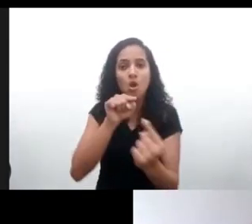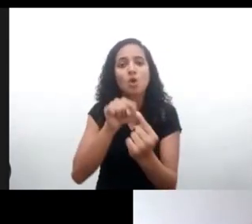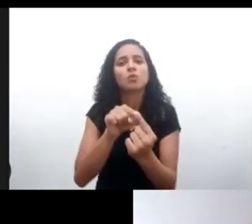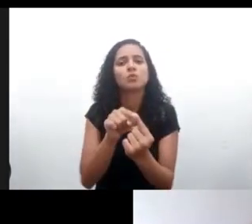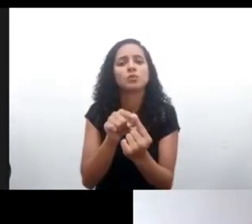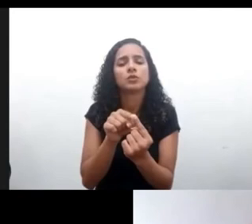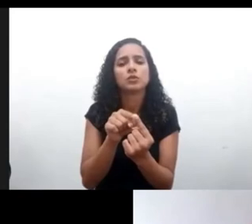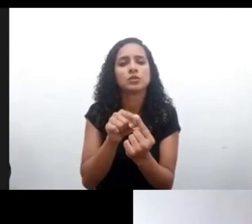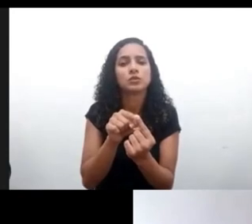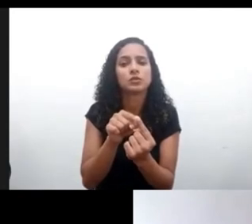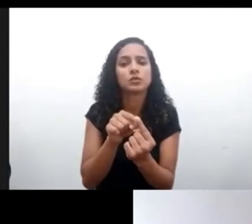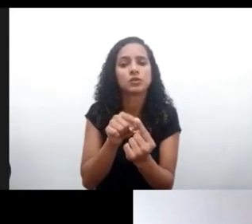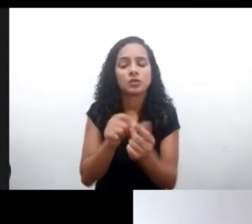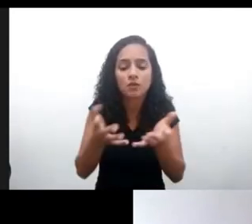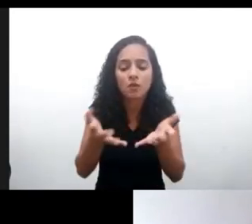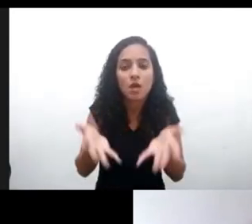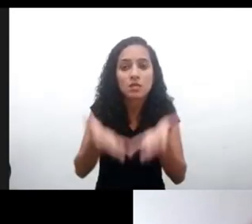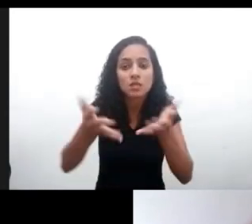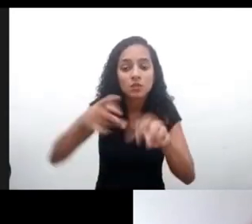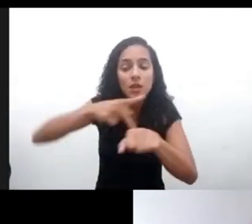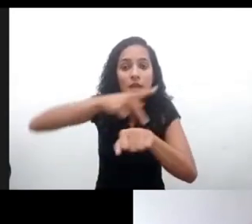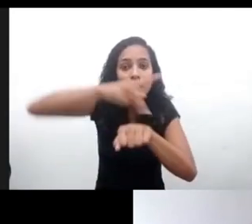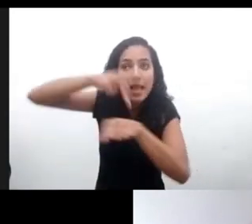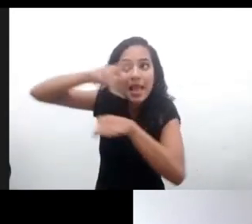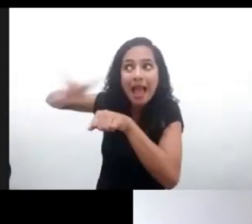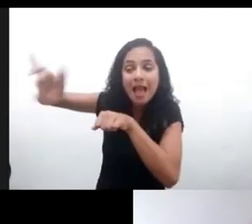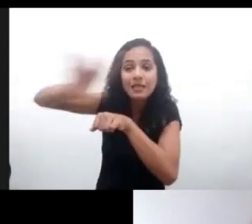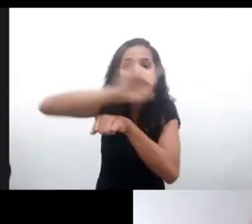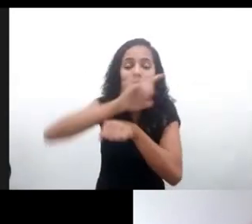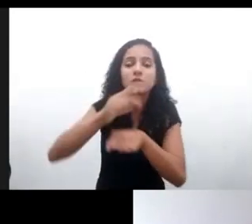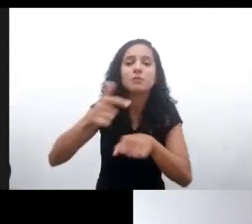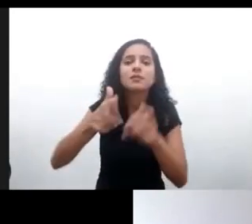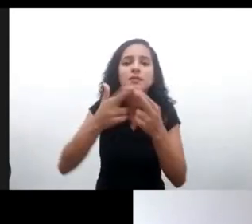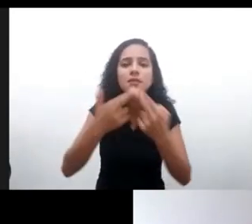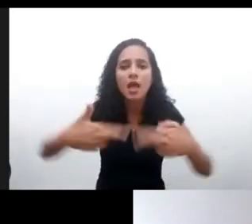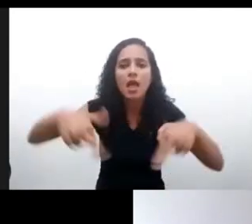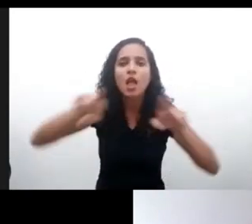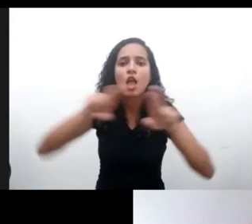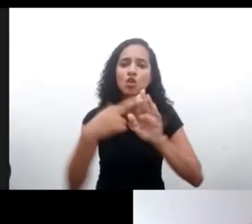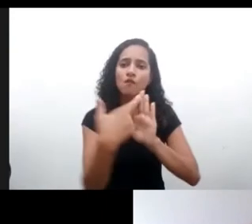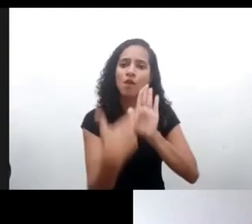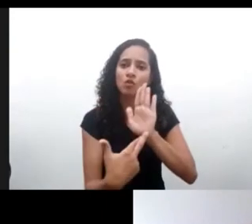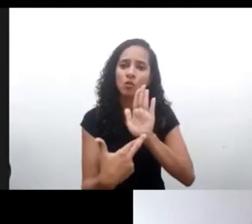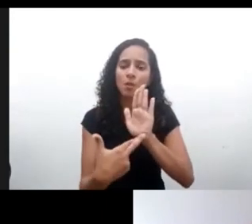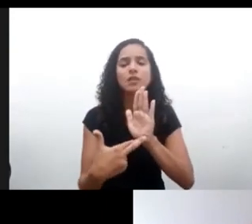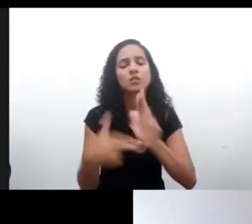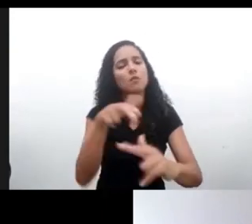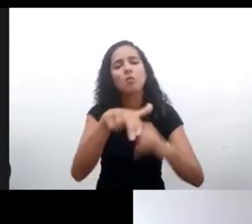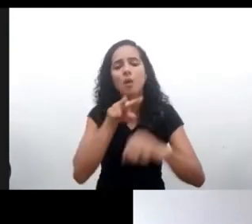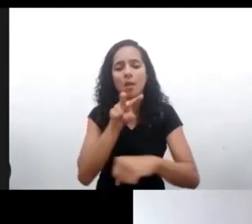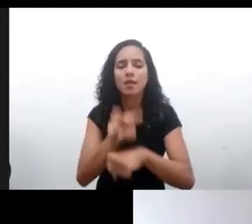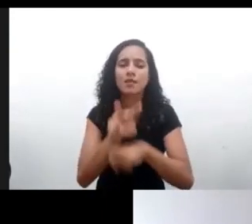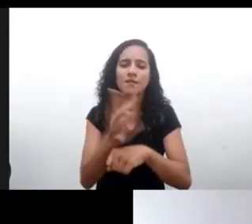estándares internacionales. Como mencionó Isabela al principio de su presentación, destacamos algunas de las medidas específicas